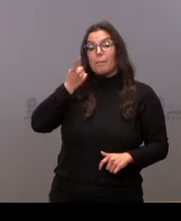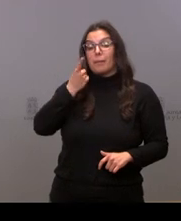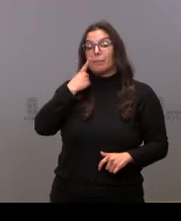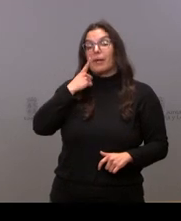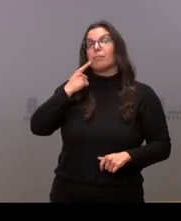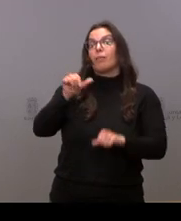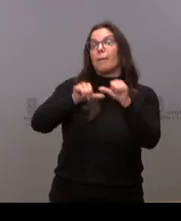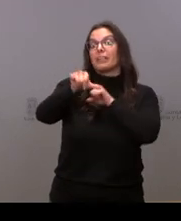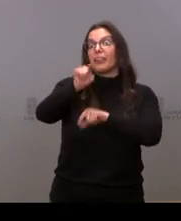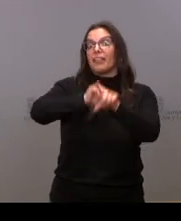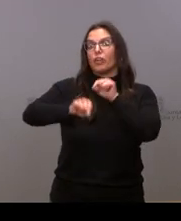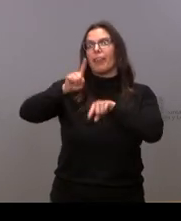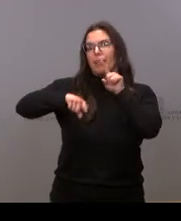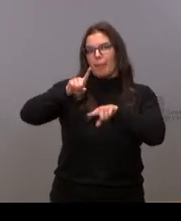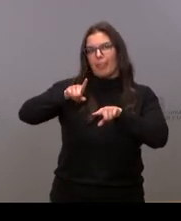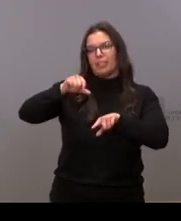de las decisiones que tengamos que tomar.